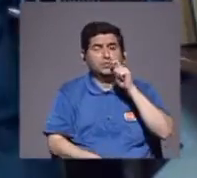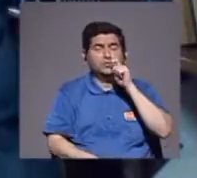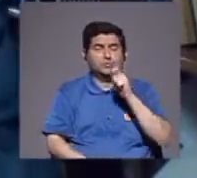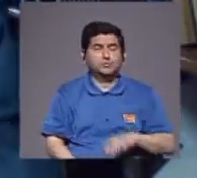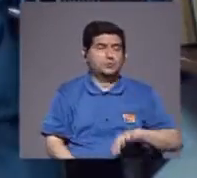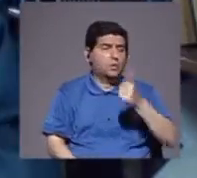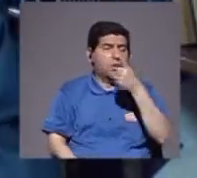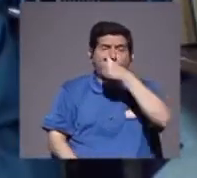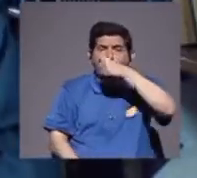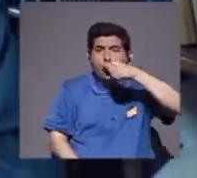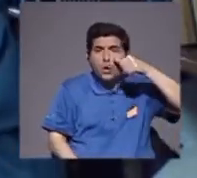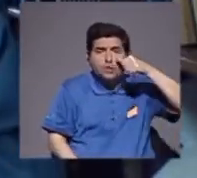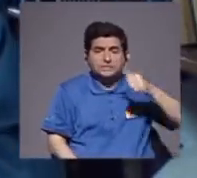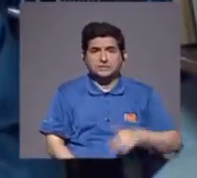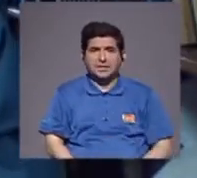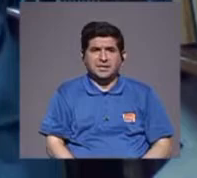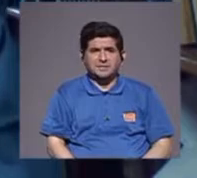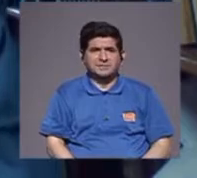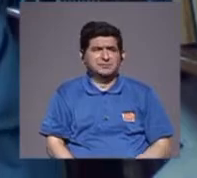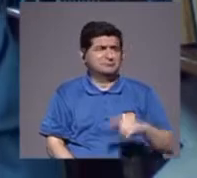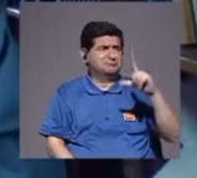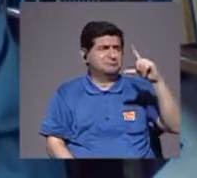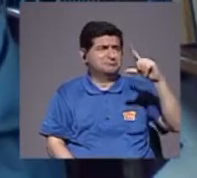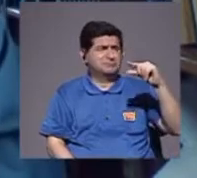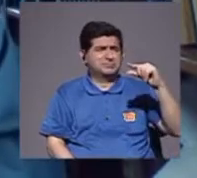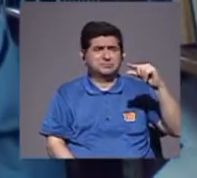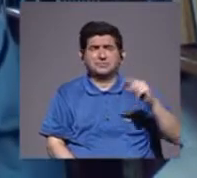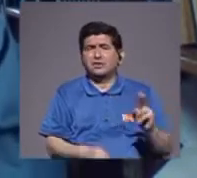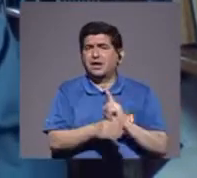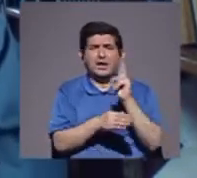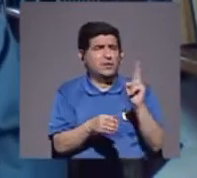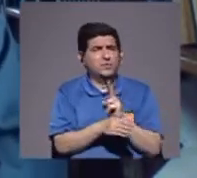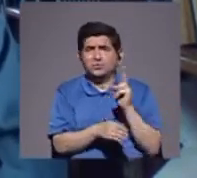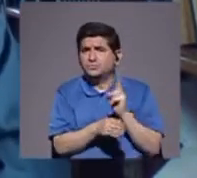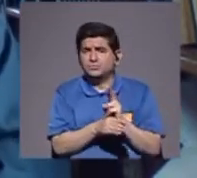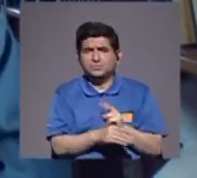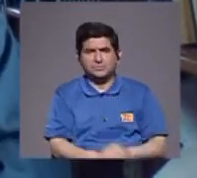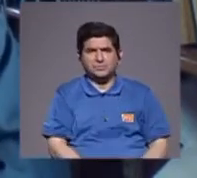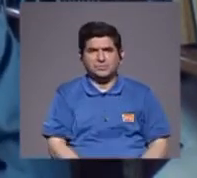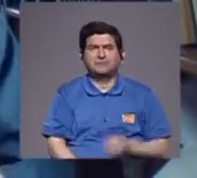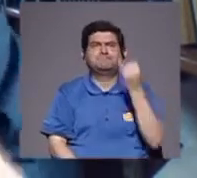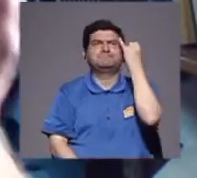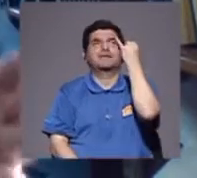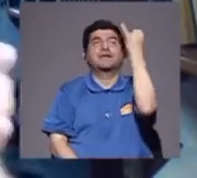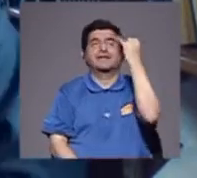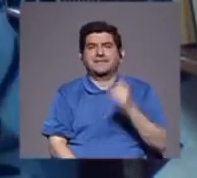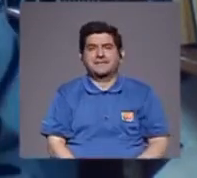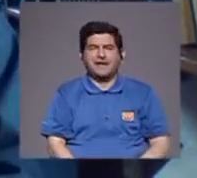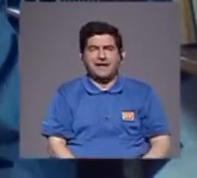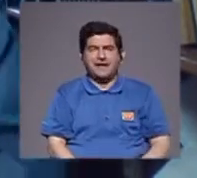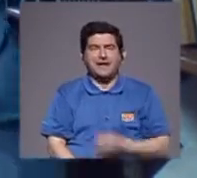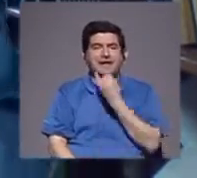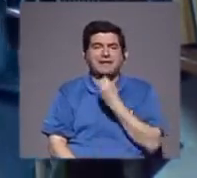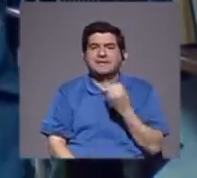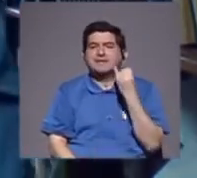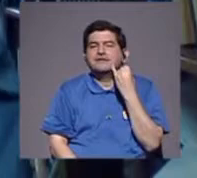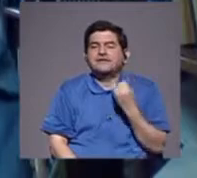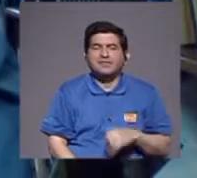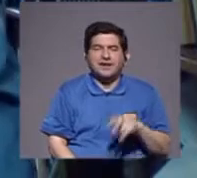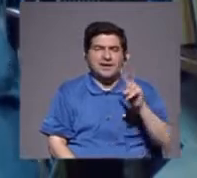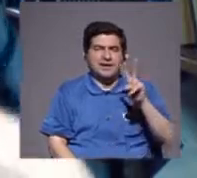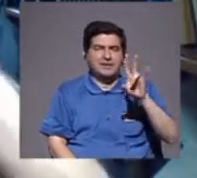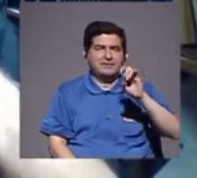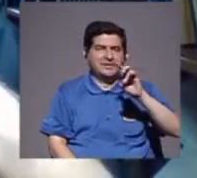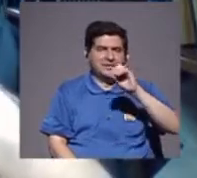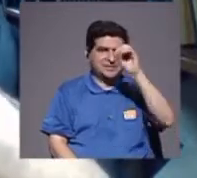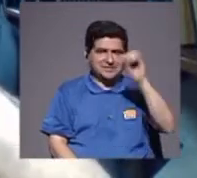las otras drogas, son muy pequeñas, en relación al consumo, para que nos demos una idea de cuenta, en Israel, el 27